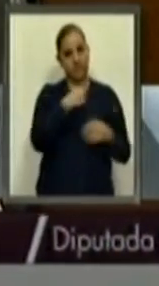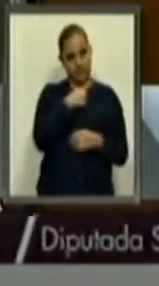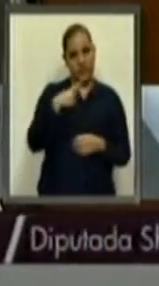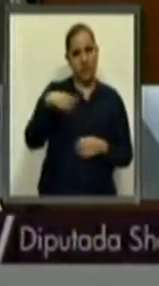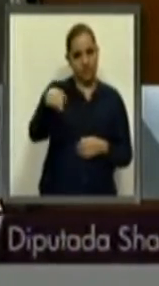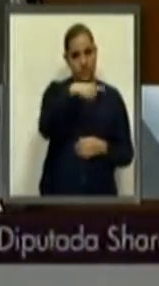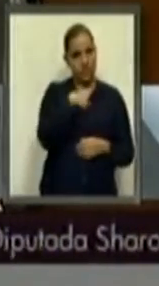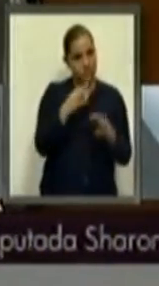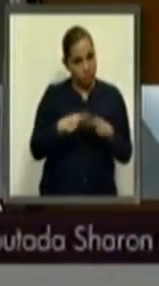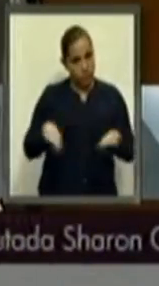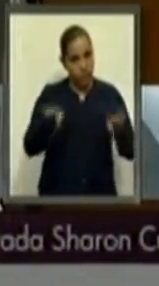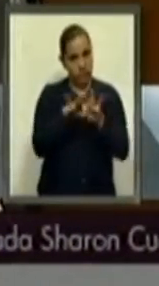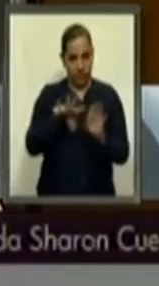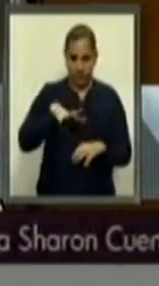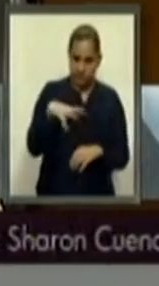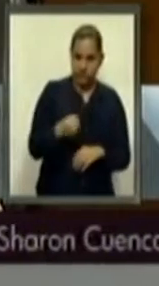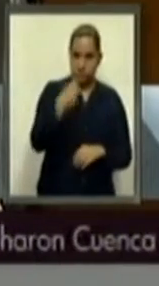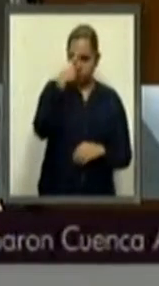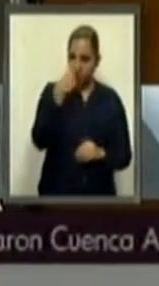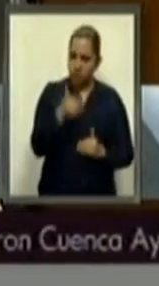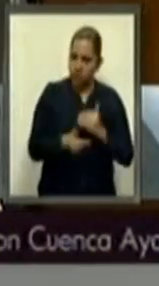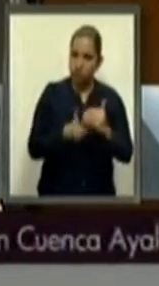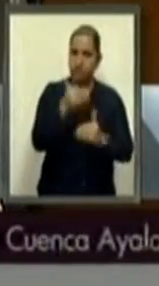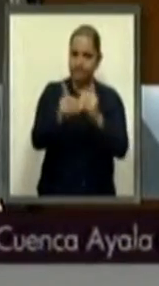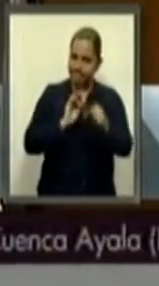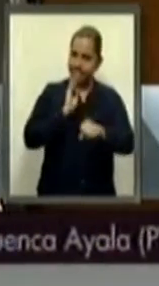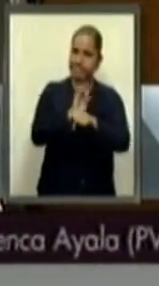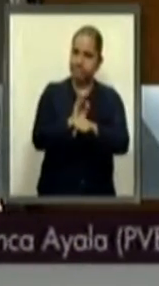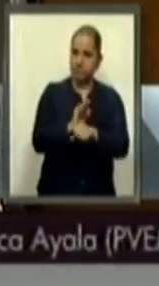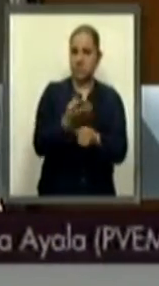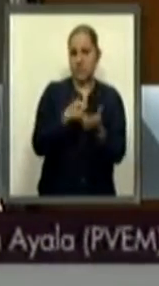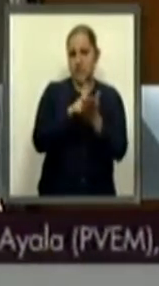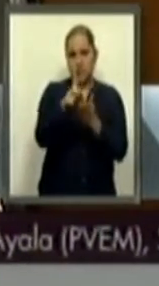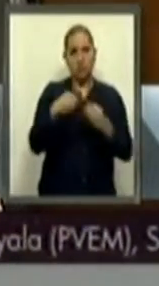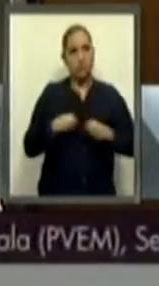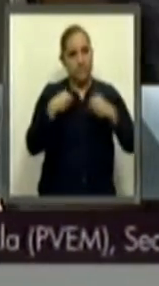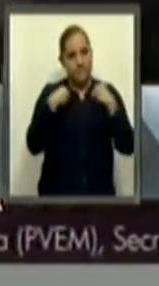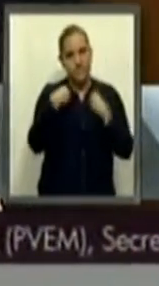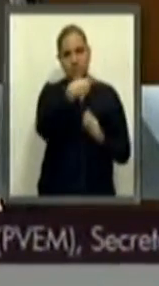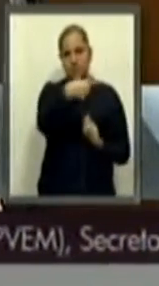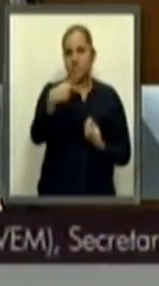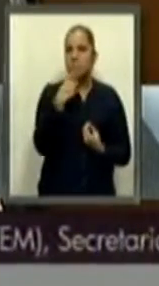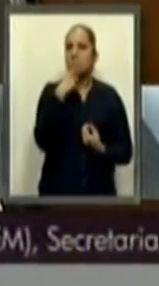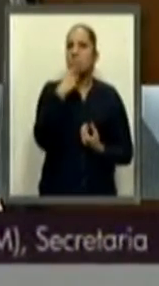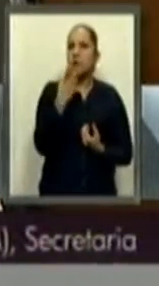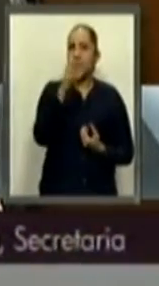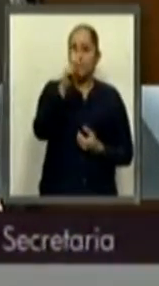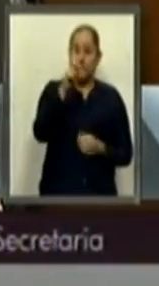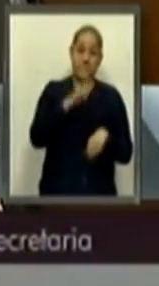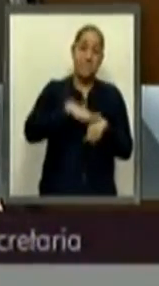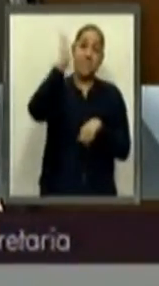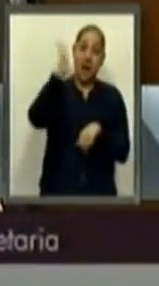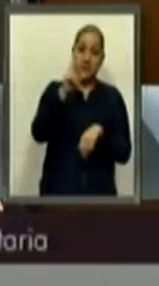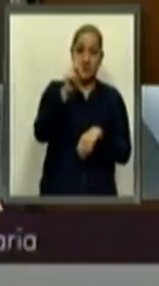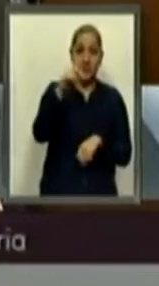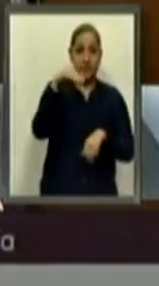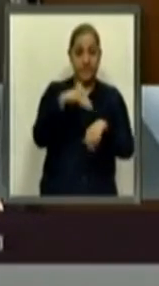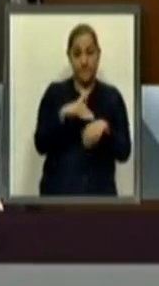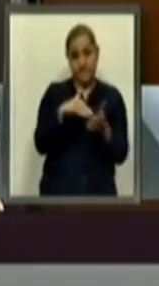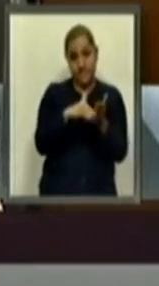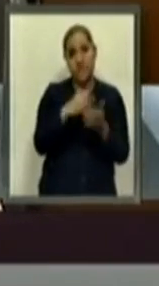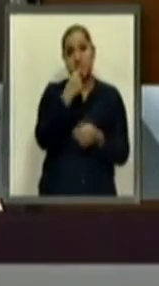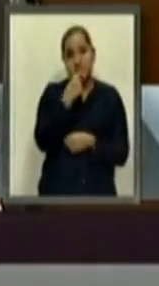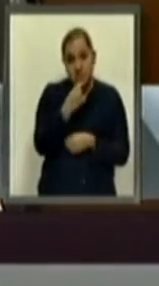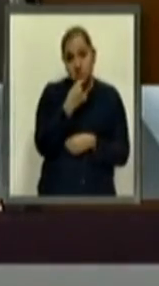la vida y la integridad de estos más de 30 mil niñas y niños por tránsito en este